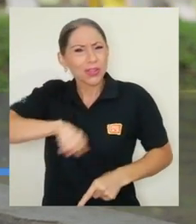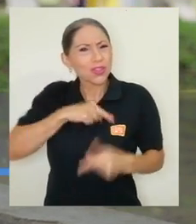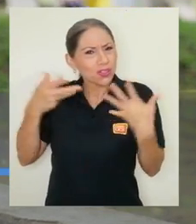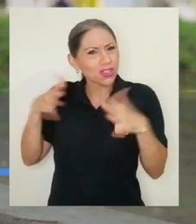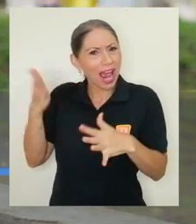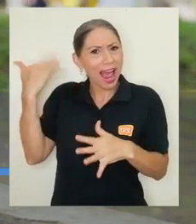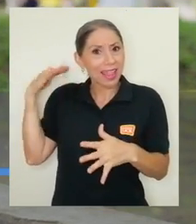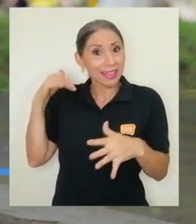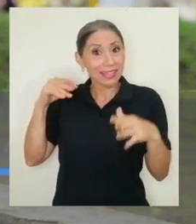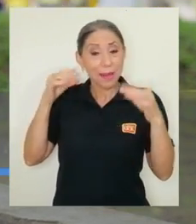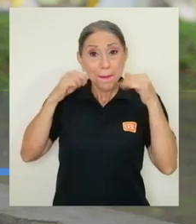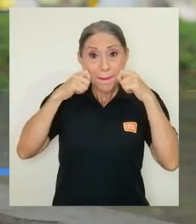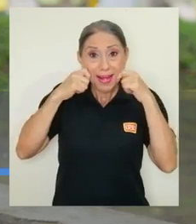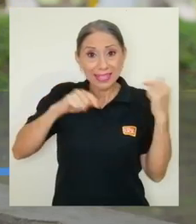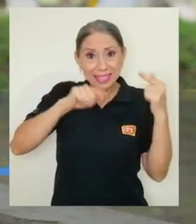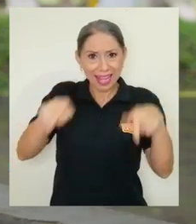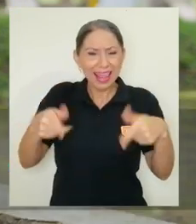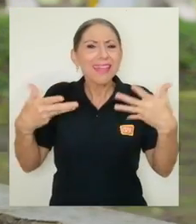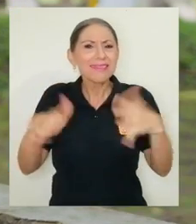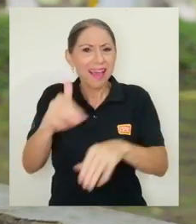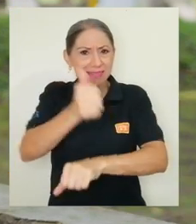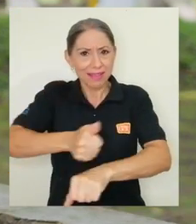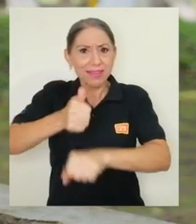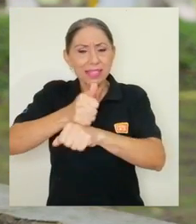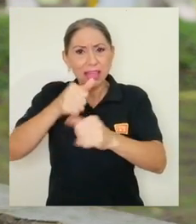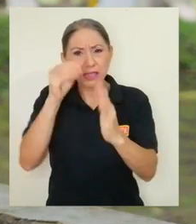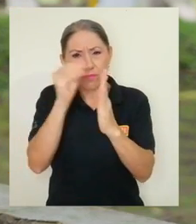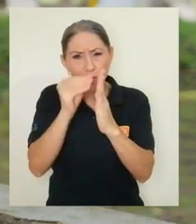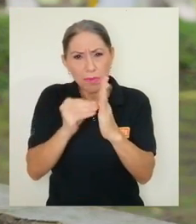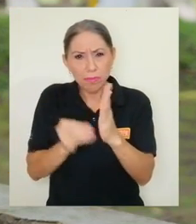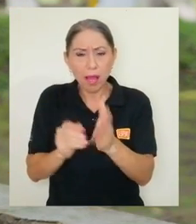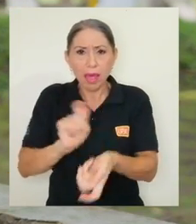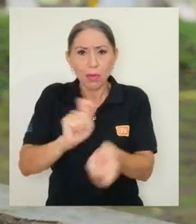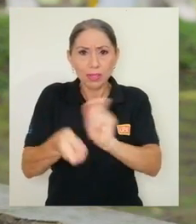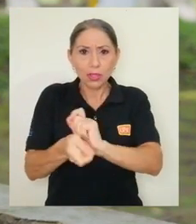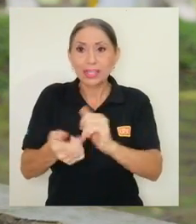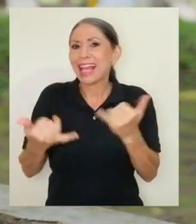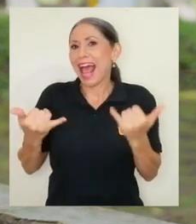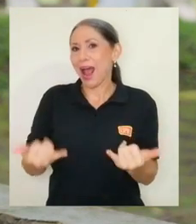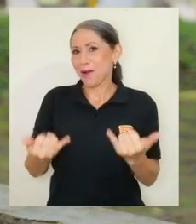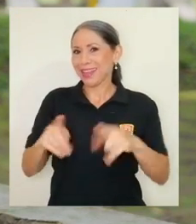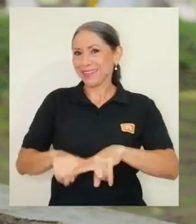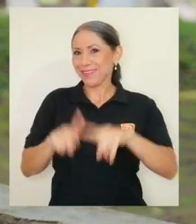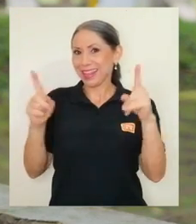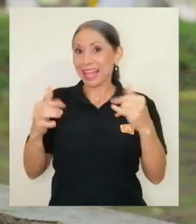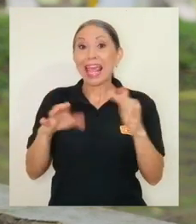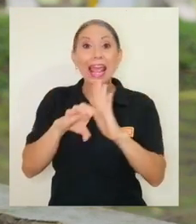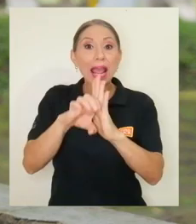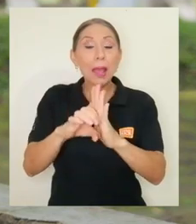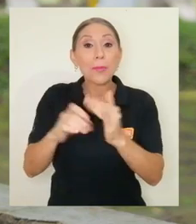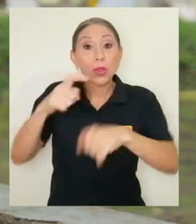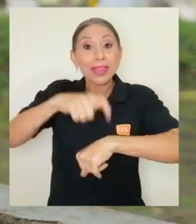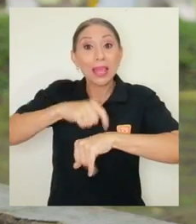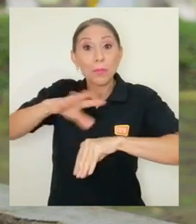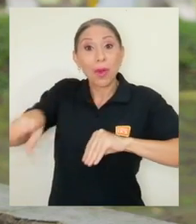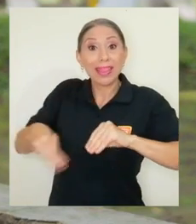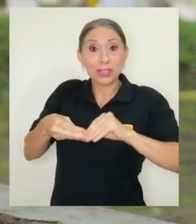ciertas adecuaciones en la presencialidad. Hemos realizado modificaciones, por ejemplo, el tiempo adicional. Ahora se